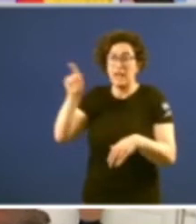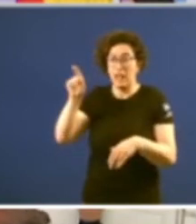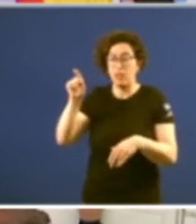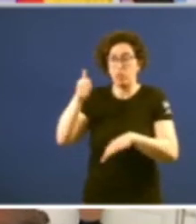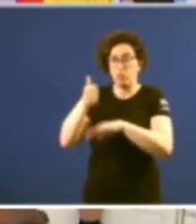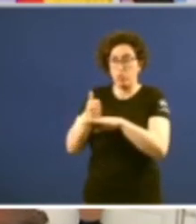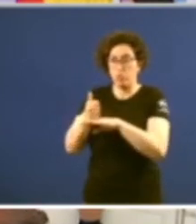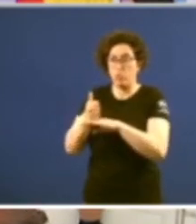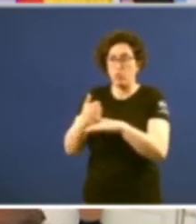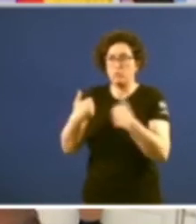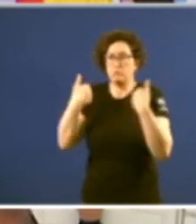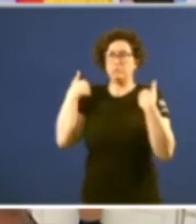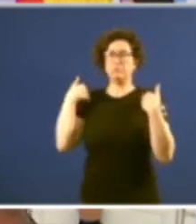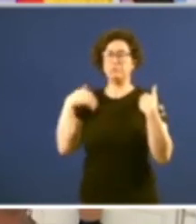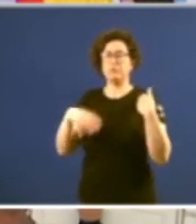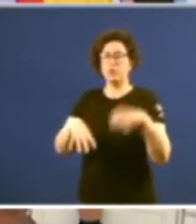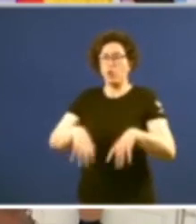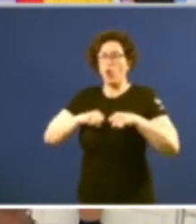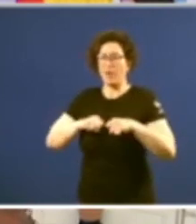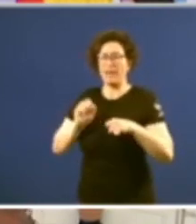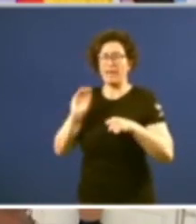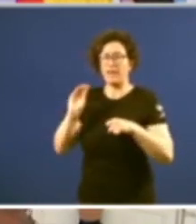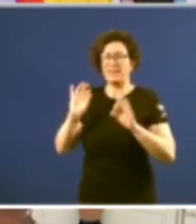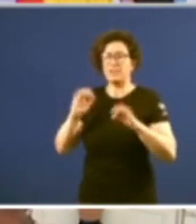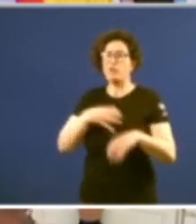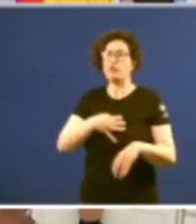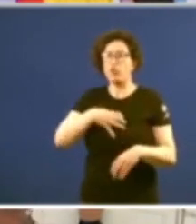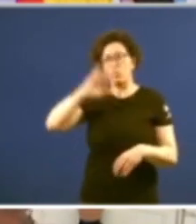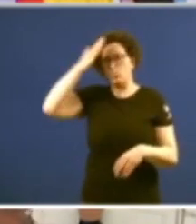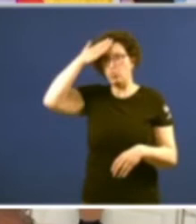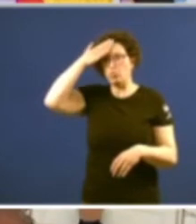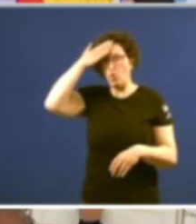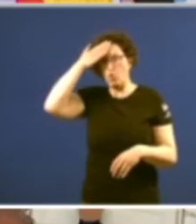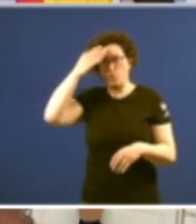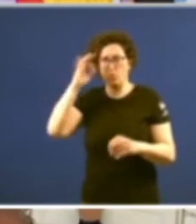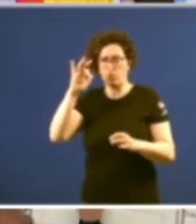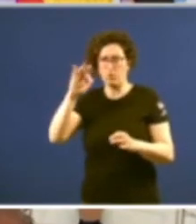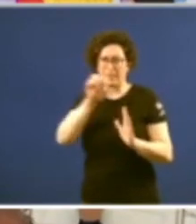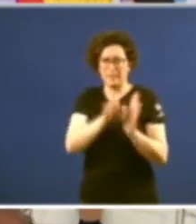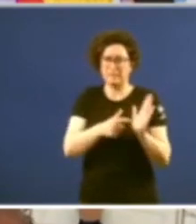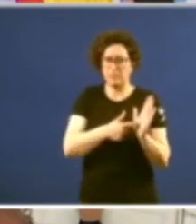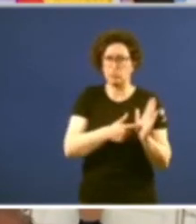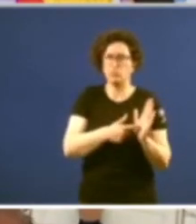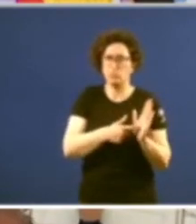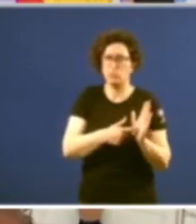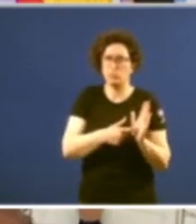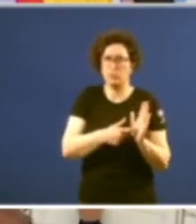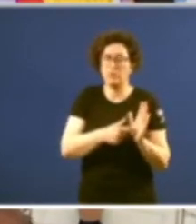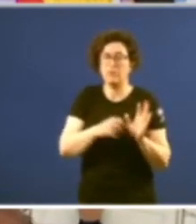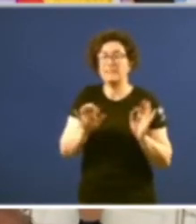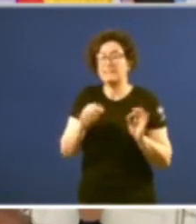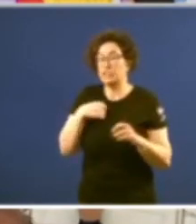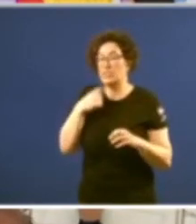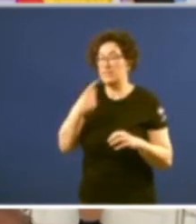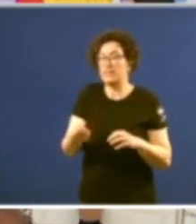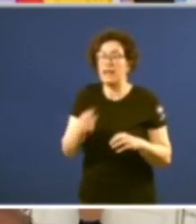quedaba para si digamos as funcións tuteladoras do estatuto e como díai